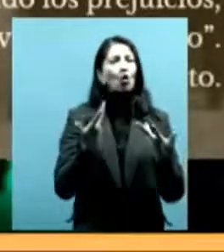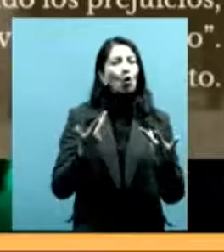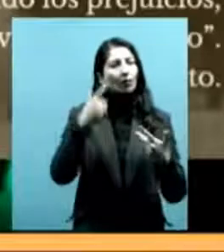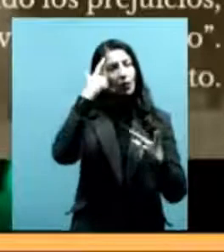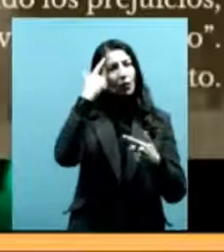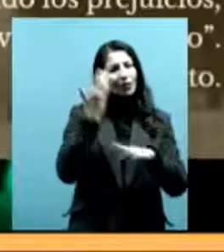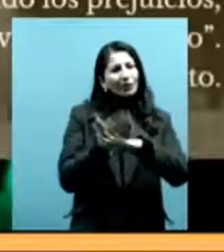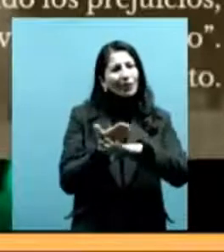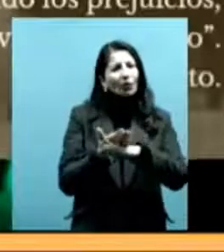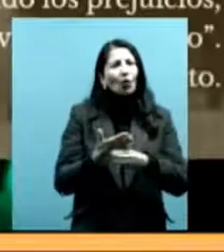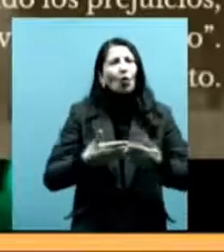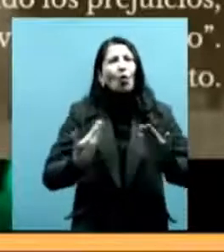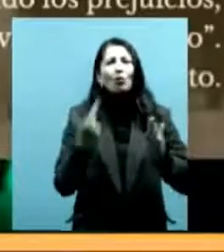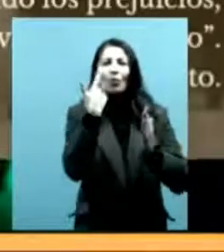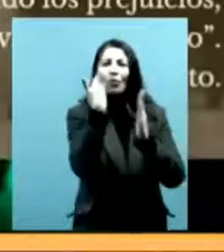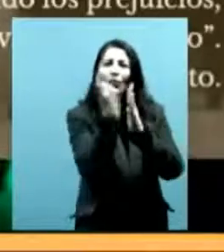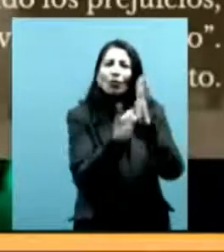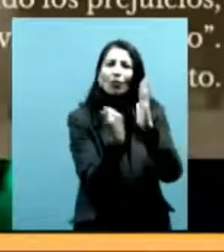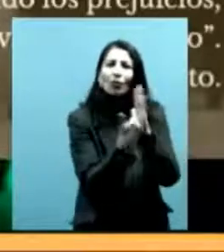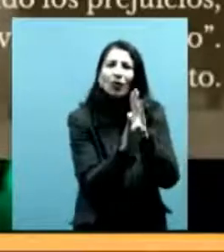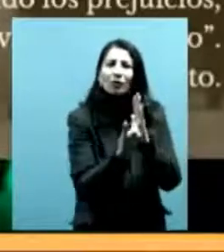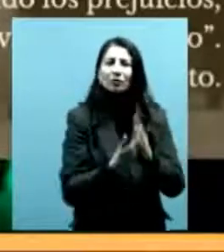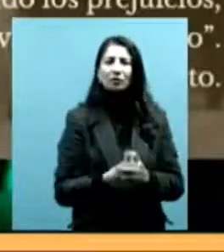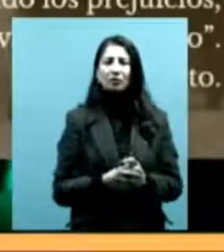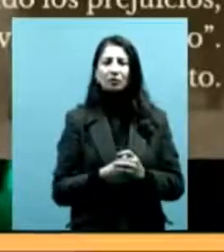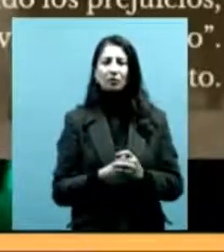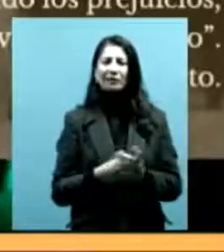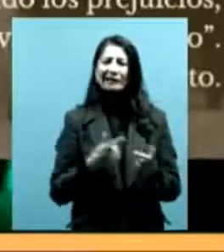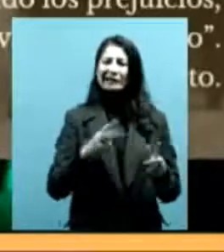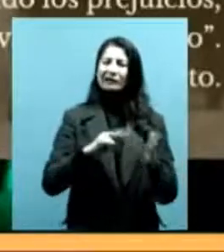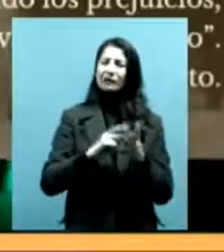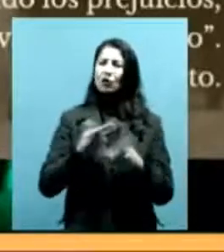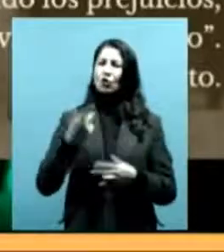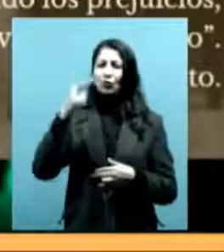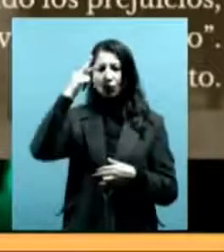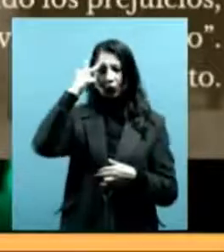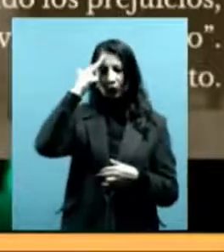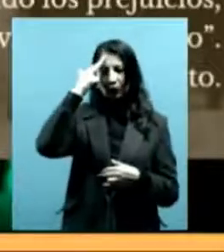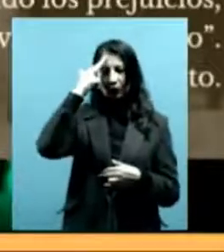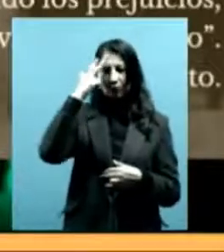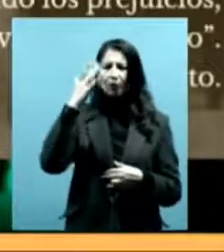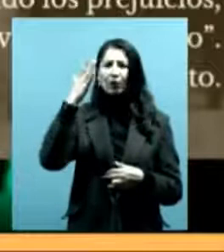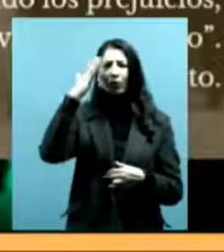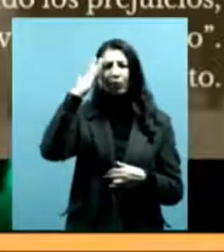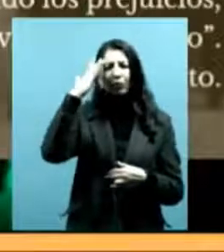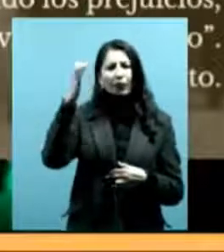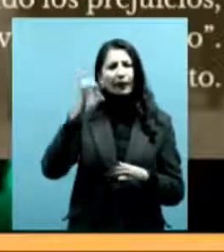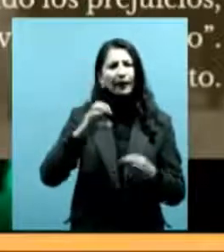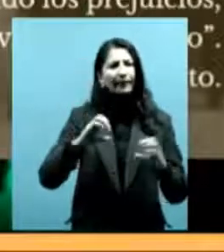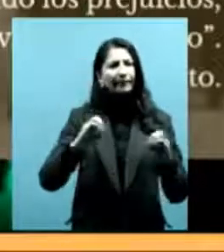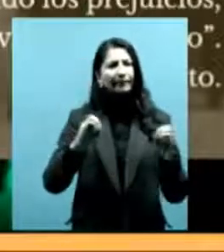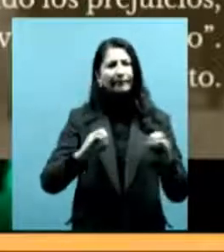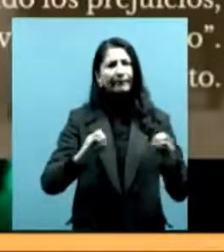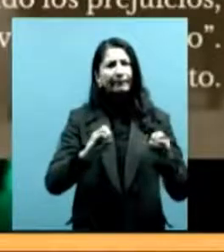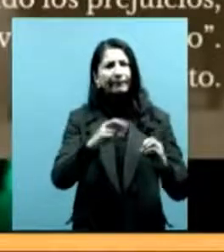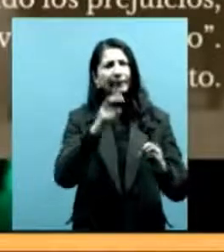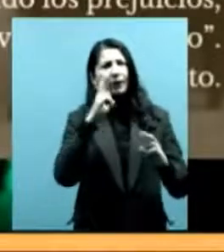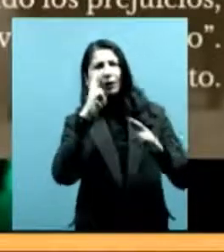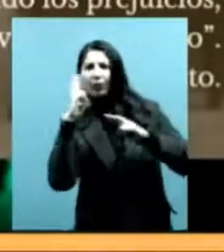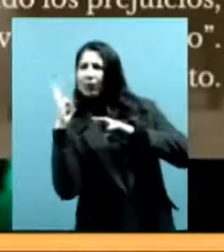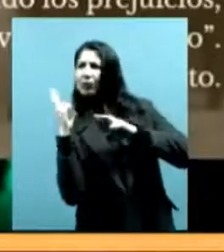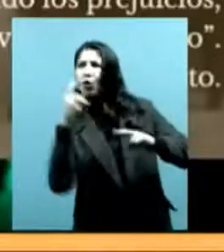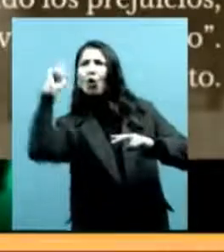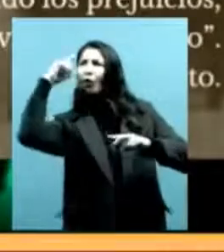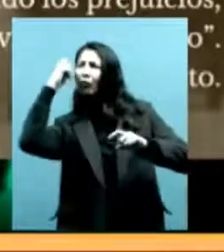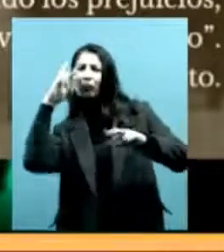a la lógica de la burocracia, es decir, en realidad, ¿por qué no están presentes o por qué no hay pruebas de reconocimiento estatal?